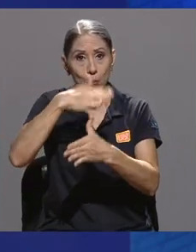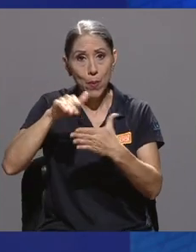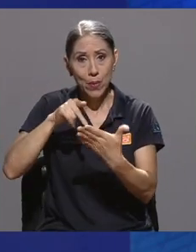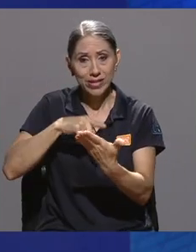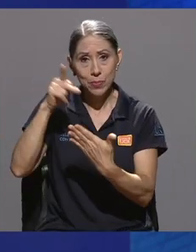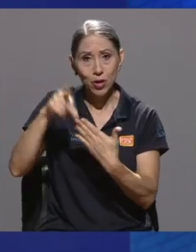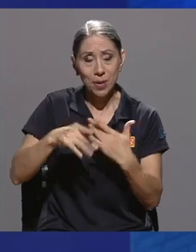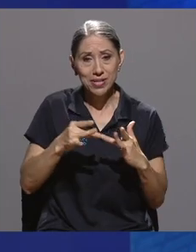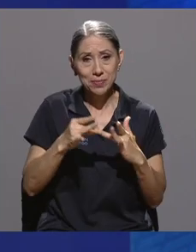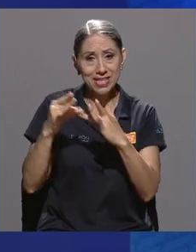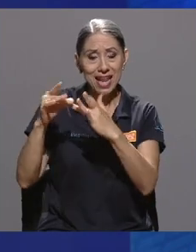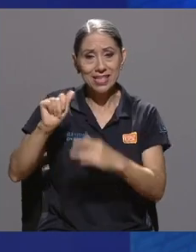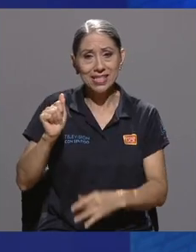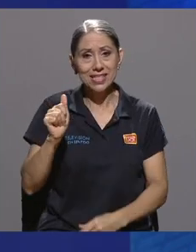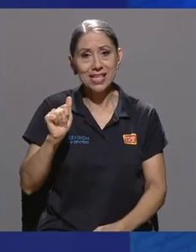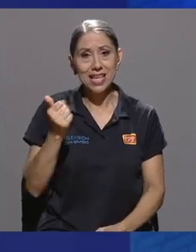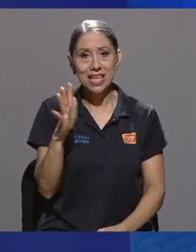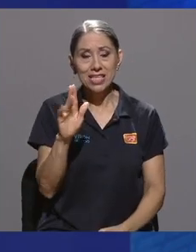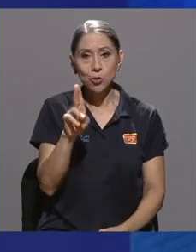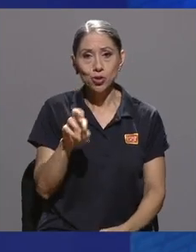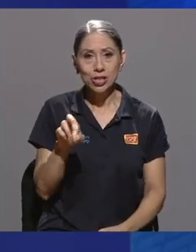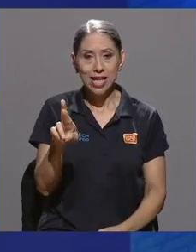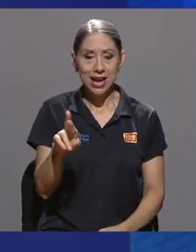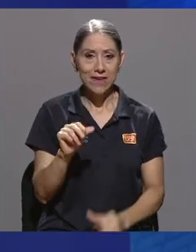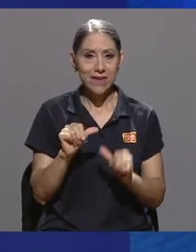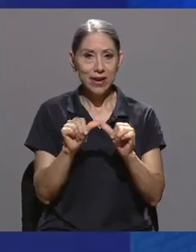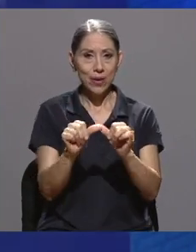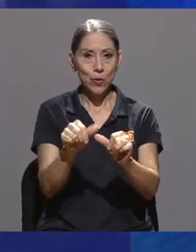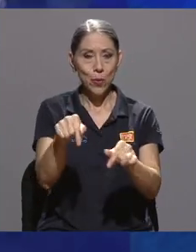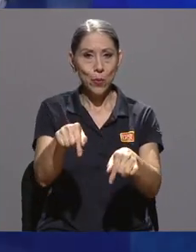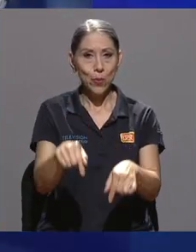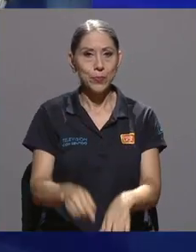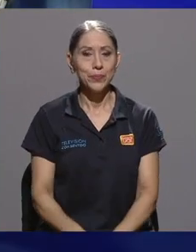de este programa de especiales 15 UCR. Quédense con nosotros.